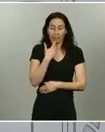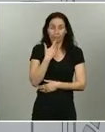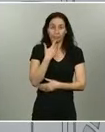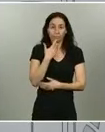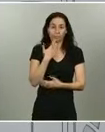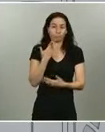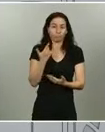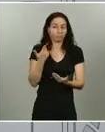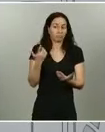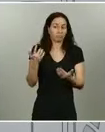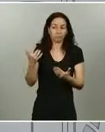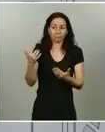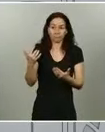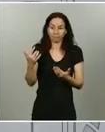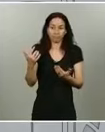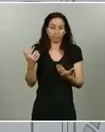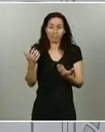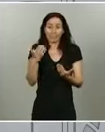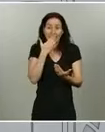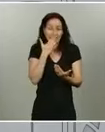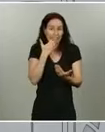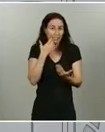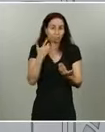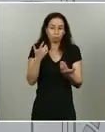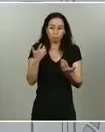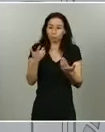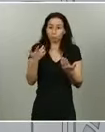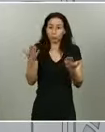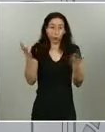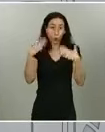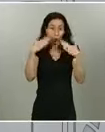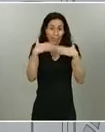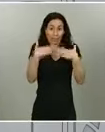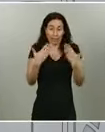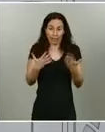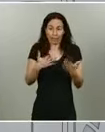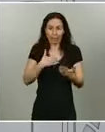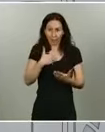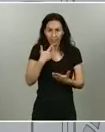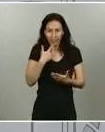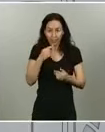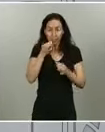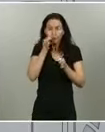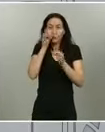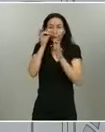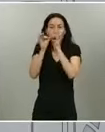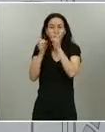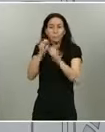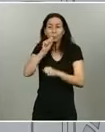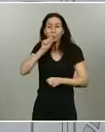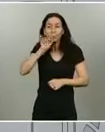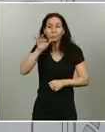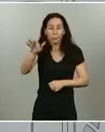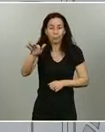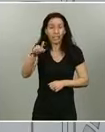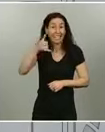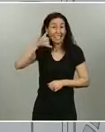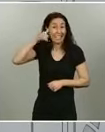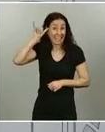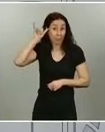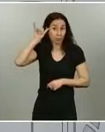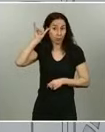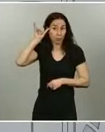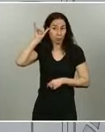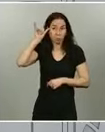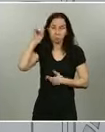con la información que tenemos ahora no podemos decir que eso vaya a suponer un riesgo ni para el que fuma, ni mientras se mantenga las